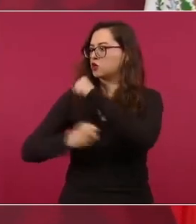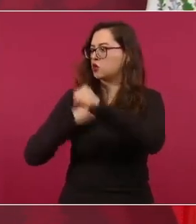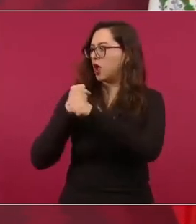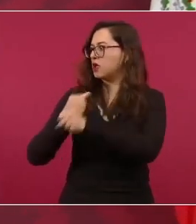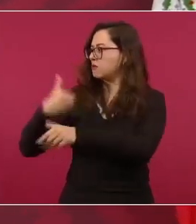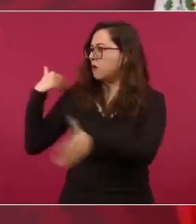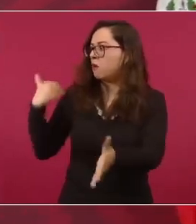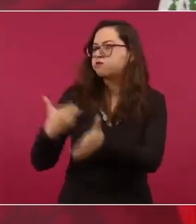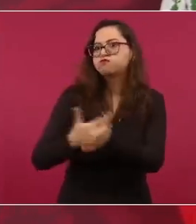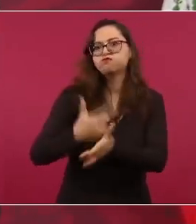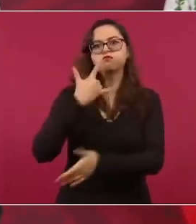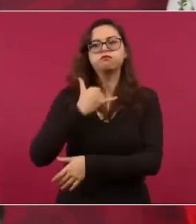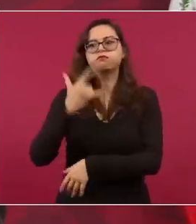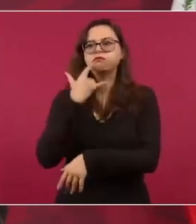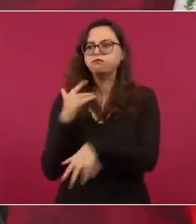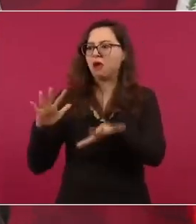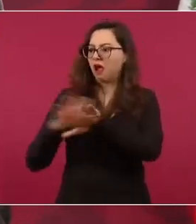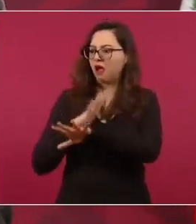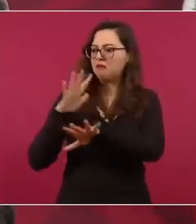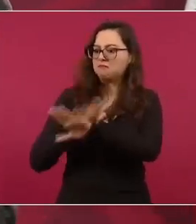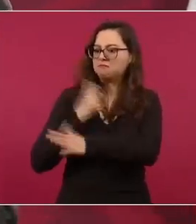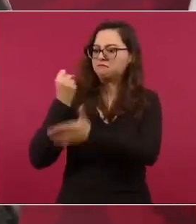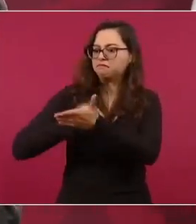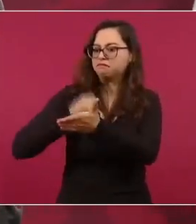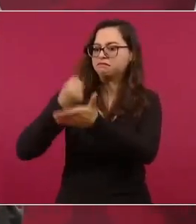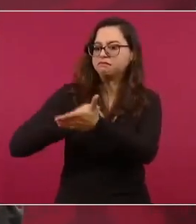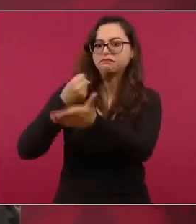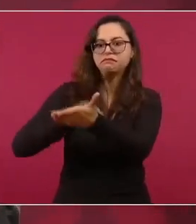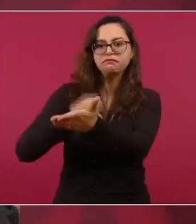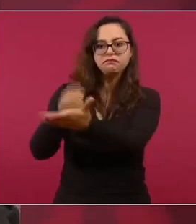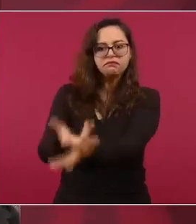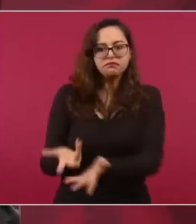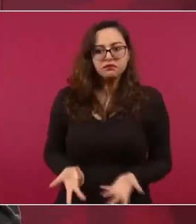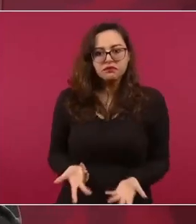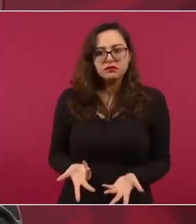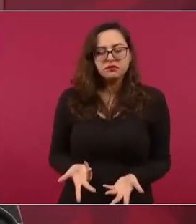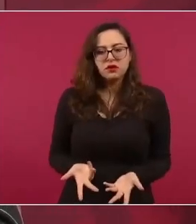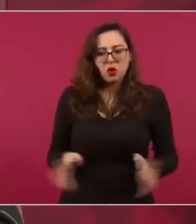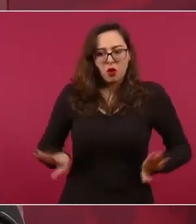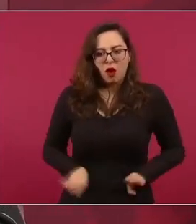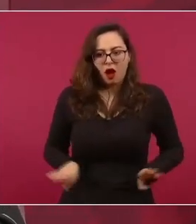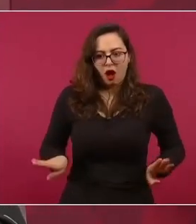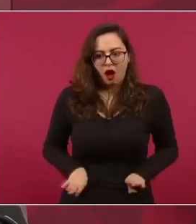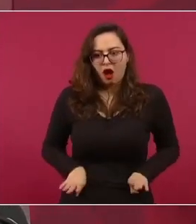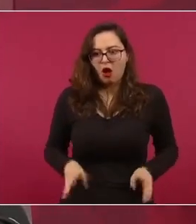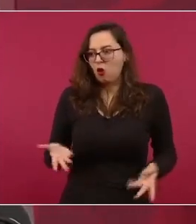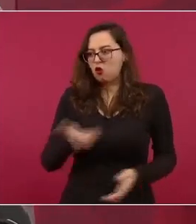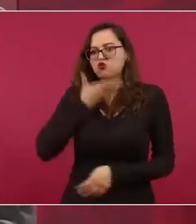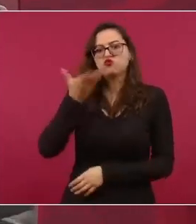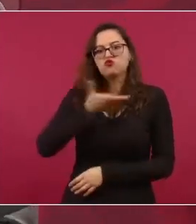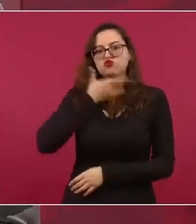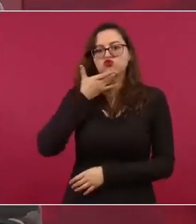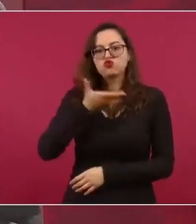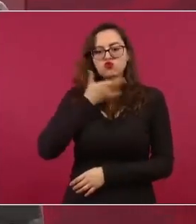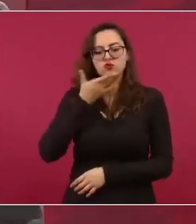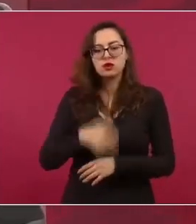No hay normalidad política. No,